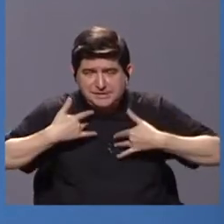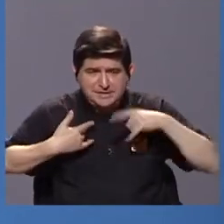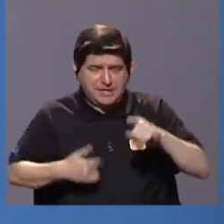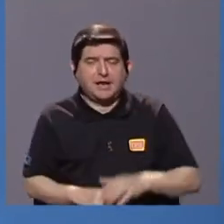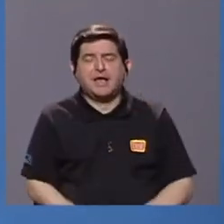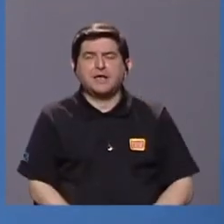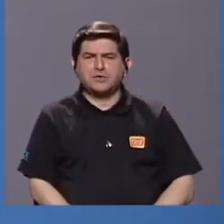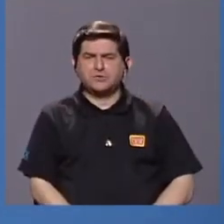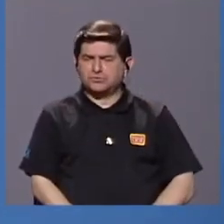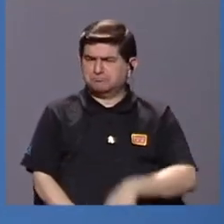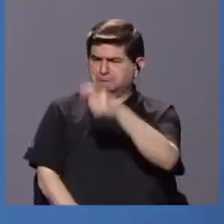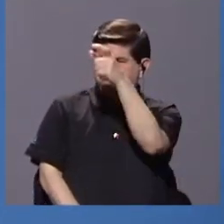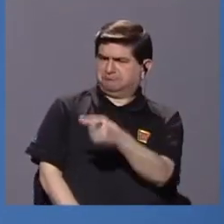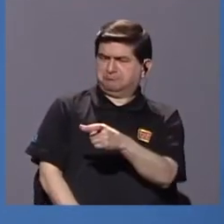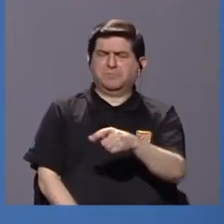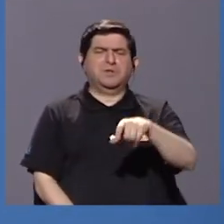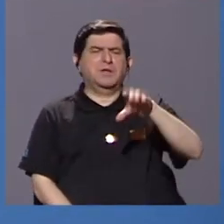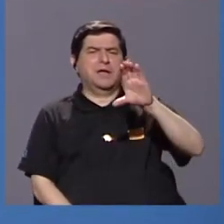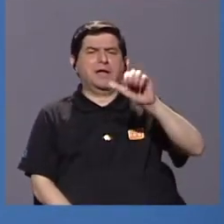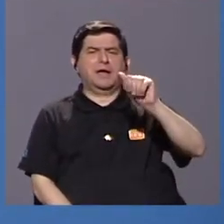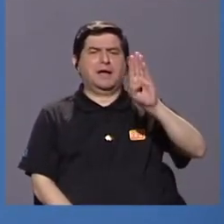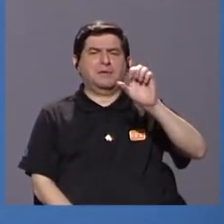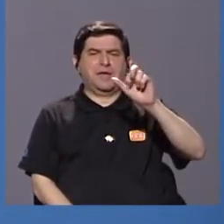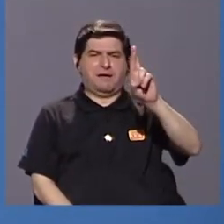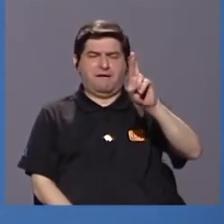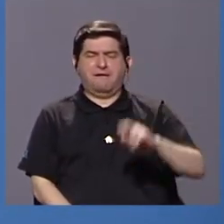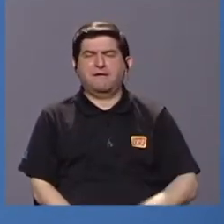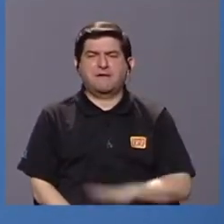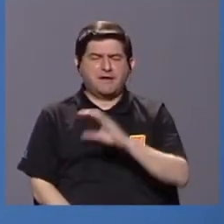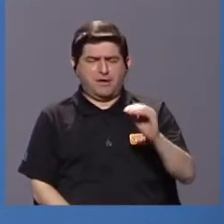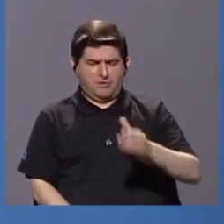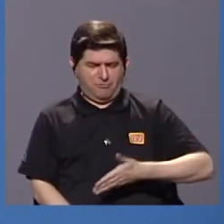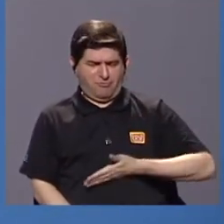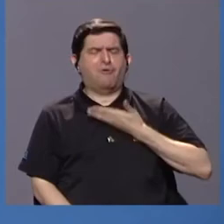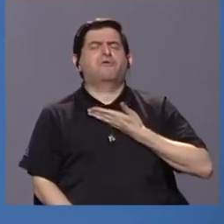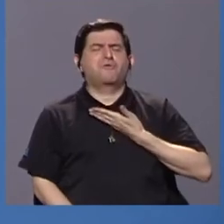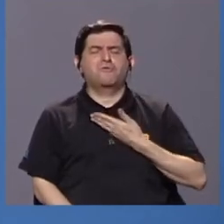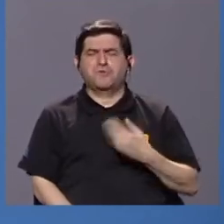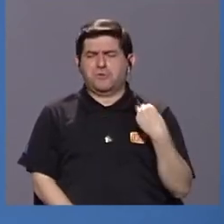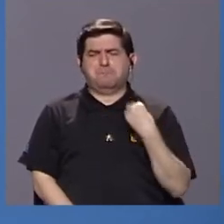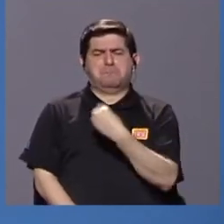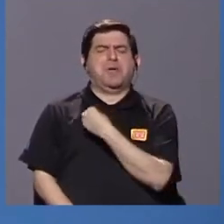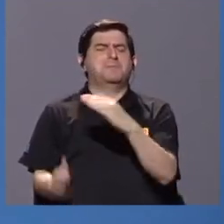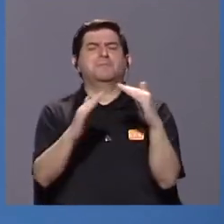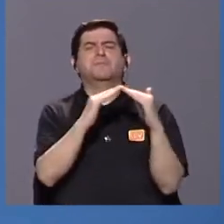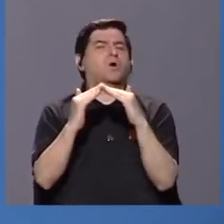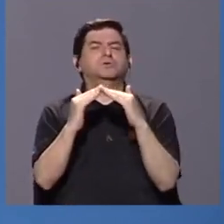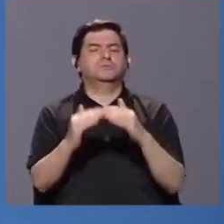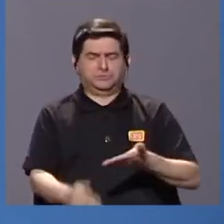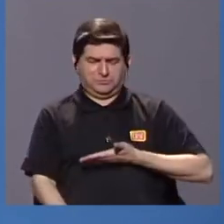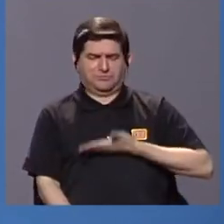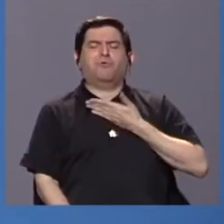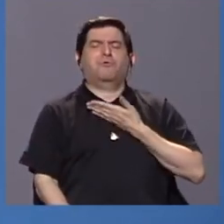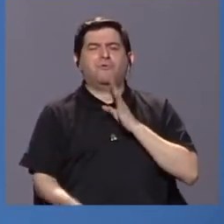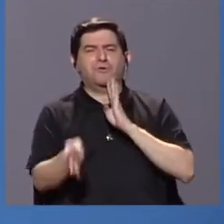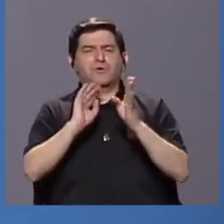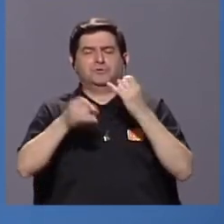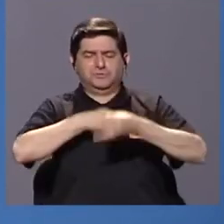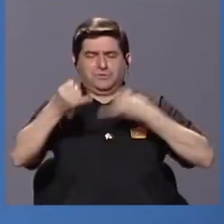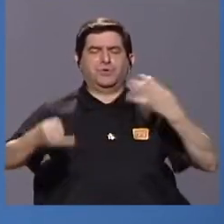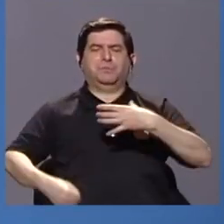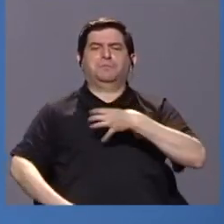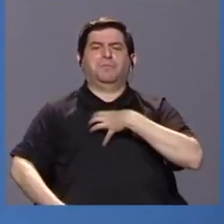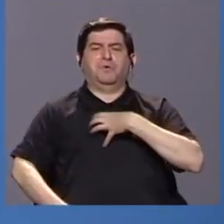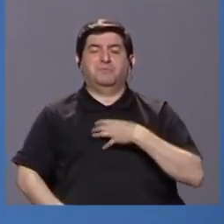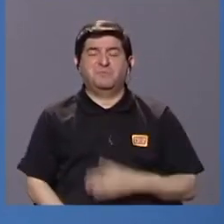cabecares y de sentir orgullosos de pertenecer a ese pueblo y orgullosos de hablar su lengua, porque